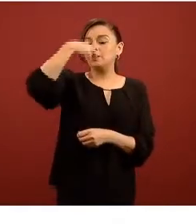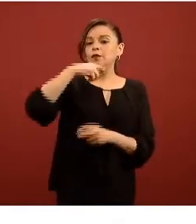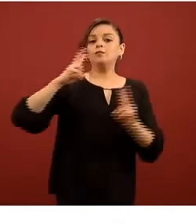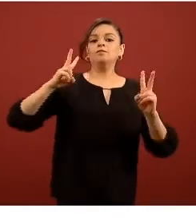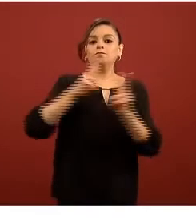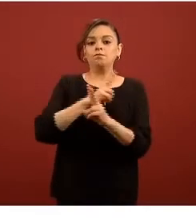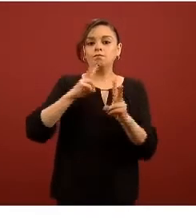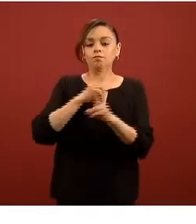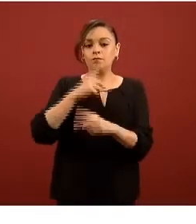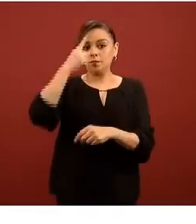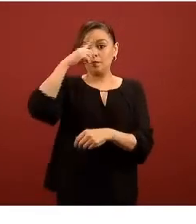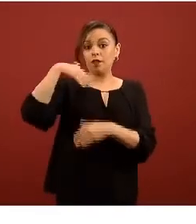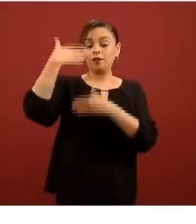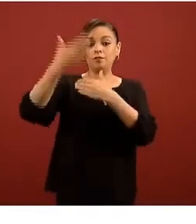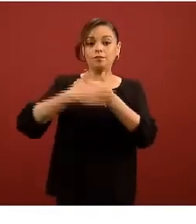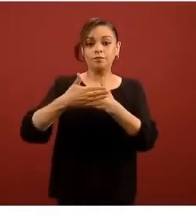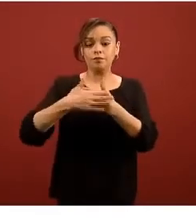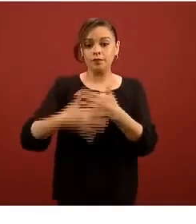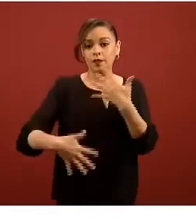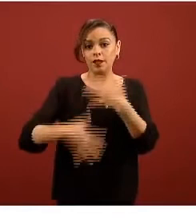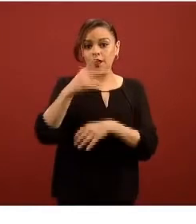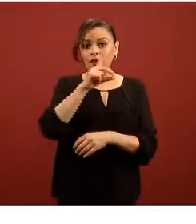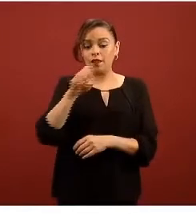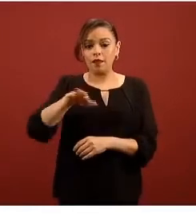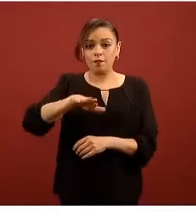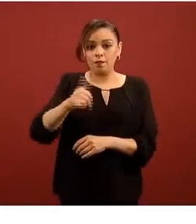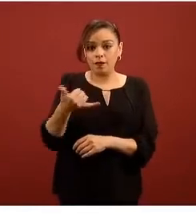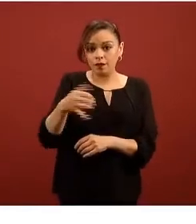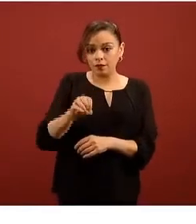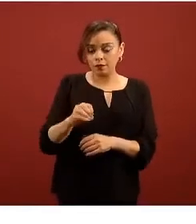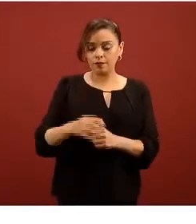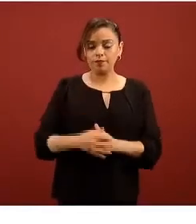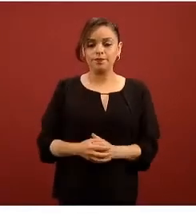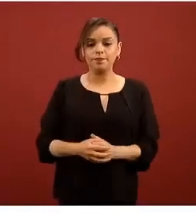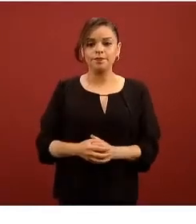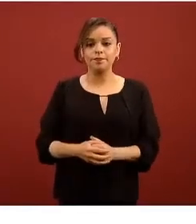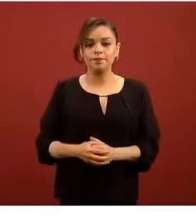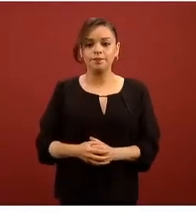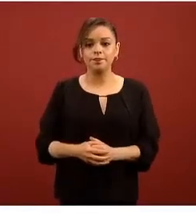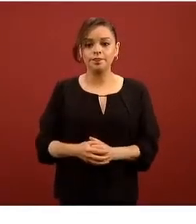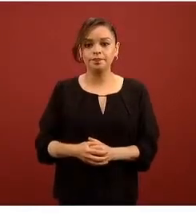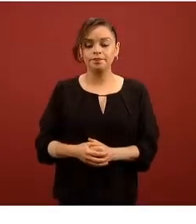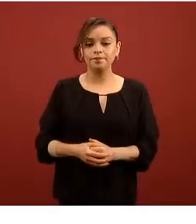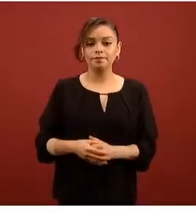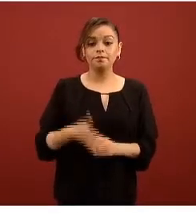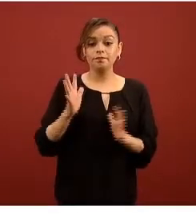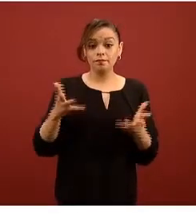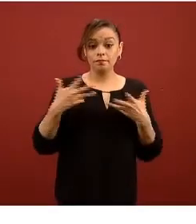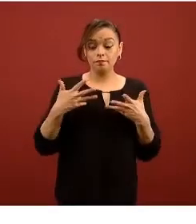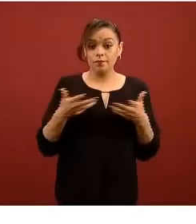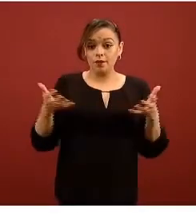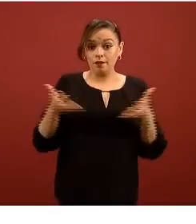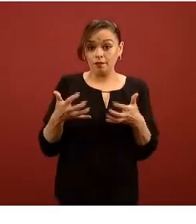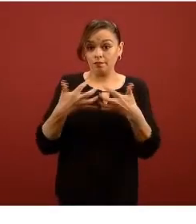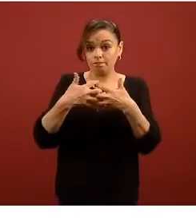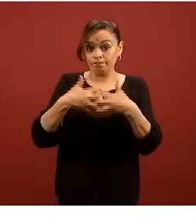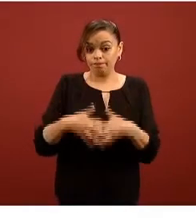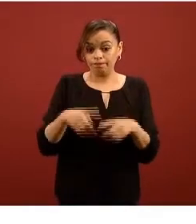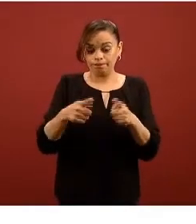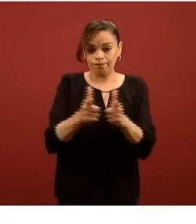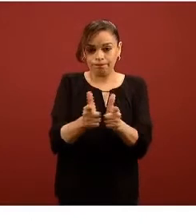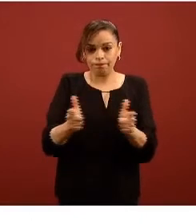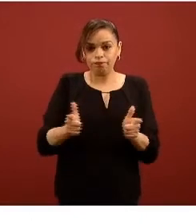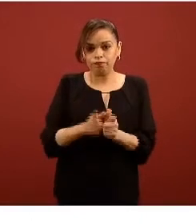de mayo para las primeras semanas de mayo que de acuerdo a los modelos que se venían haciendo en este grupo coordinado por el